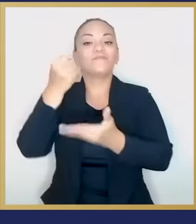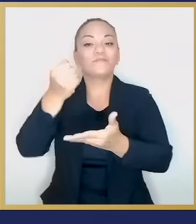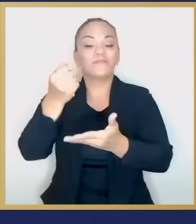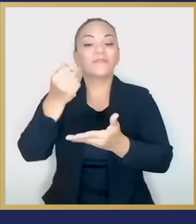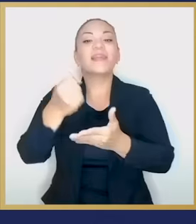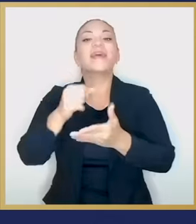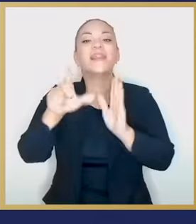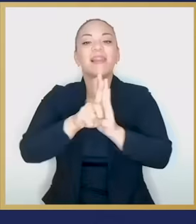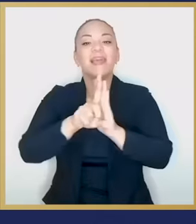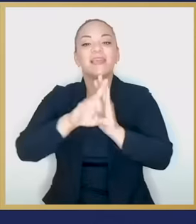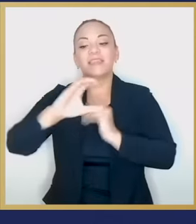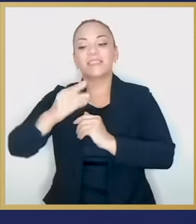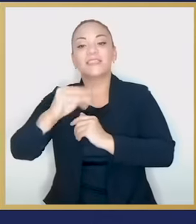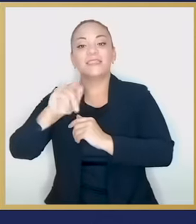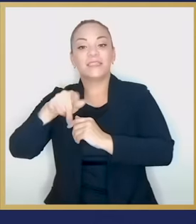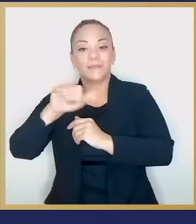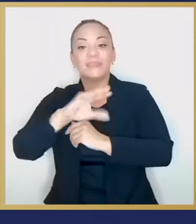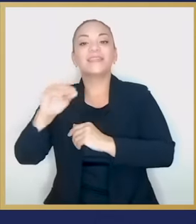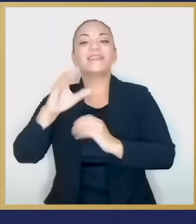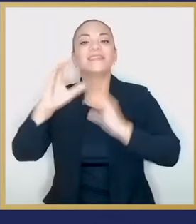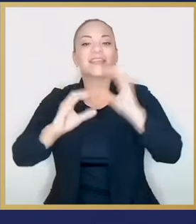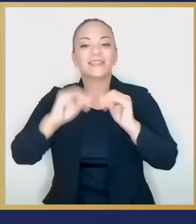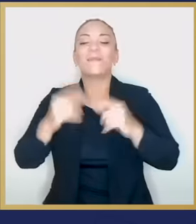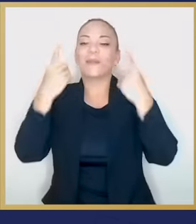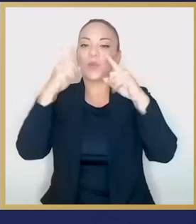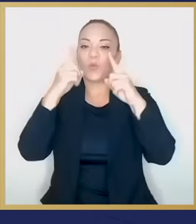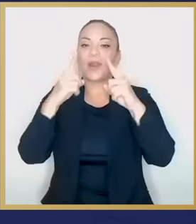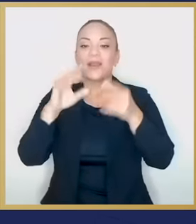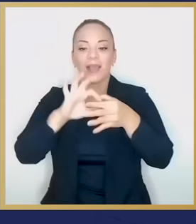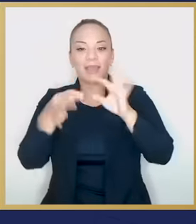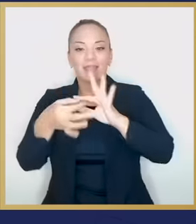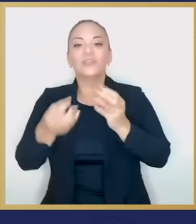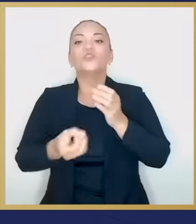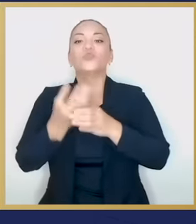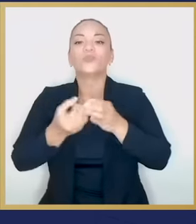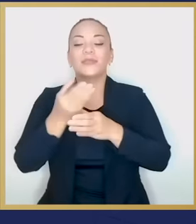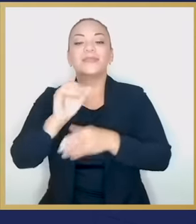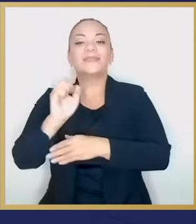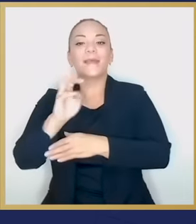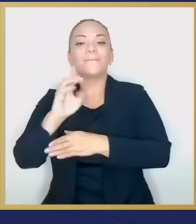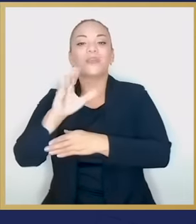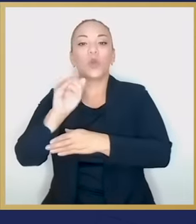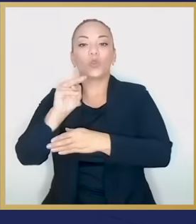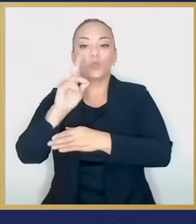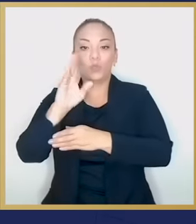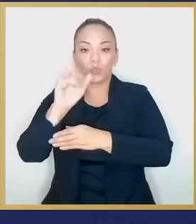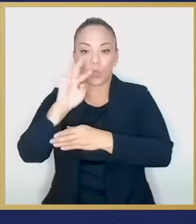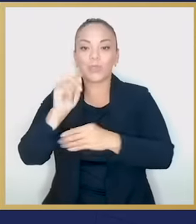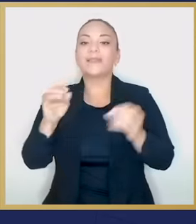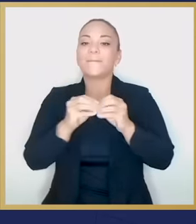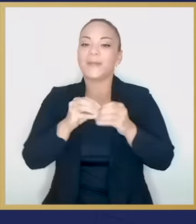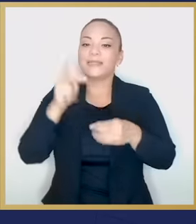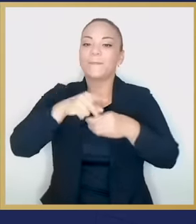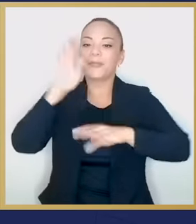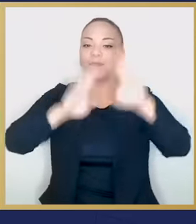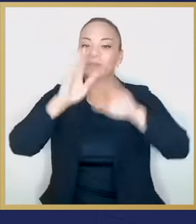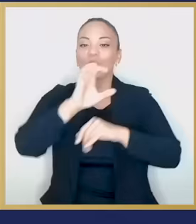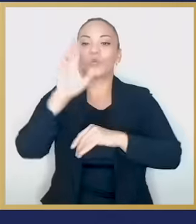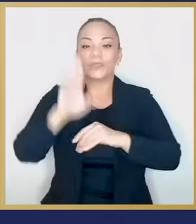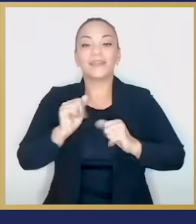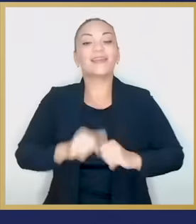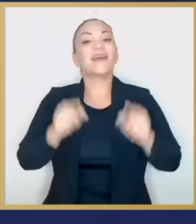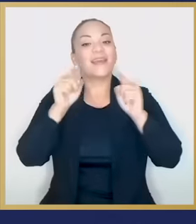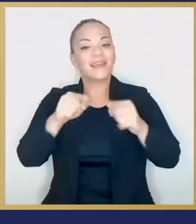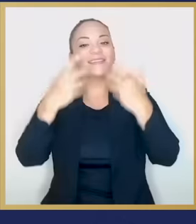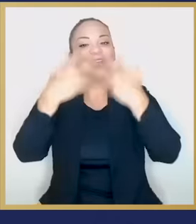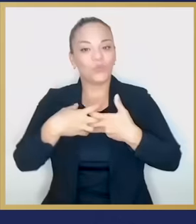ley de chips y ciencia con el fin de fortalecer las cadenas de suministro de semiconductores y fomentar una mayor participación de Costa Rica en esta